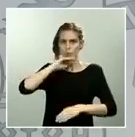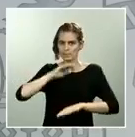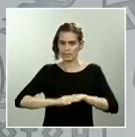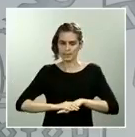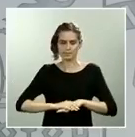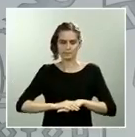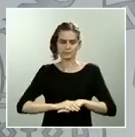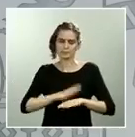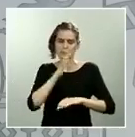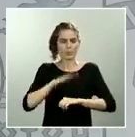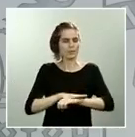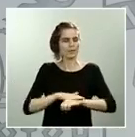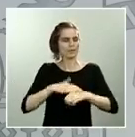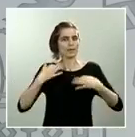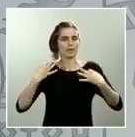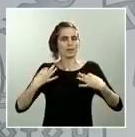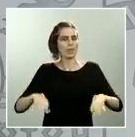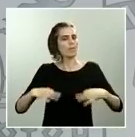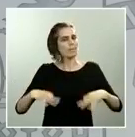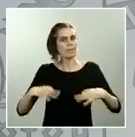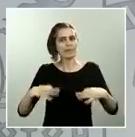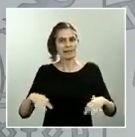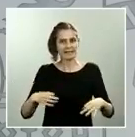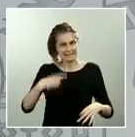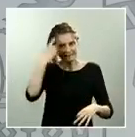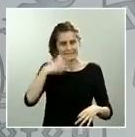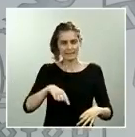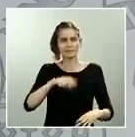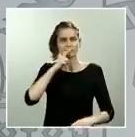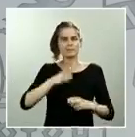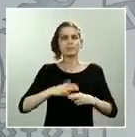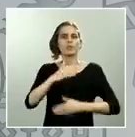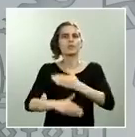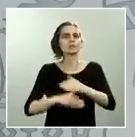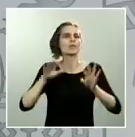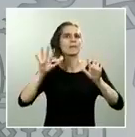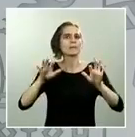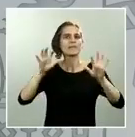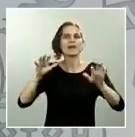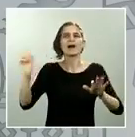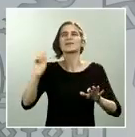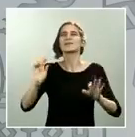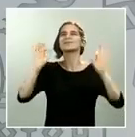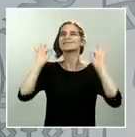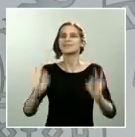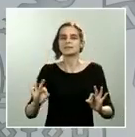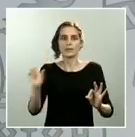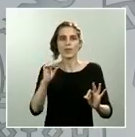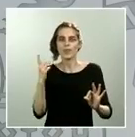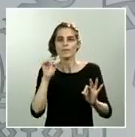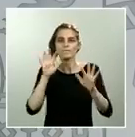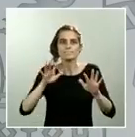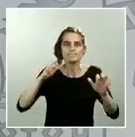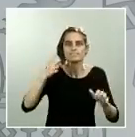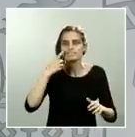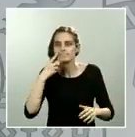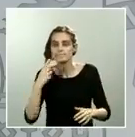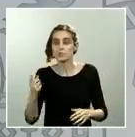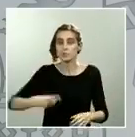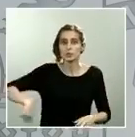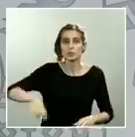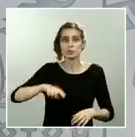aprendizaje y que, por tanto, el conjunto de los técnicos, los expertos, los políticos y los ciudadanos tendremos que estar todos a una